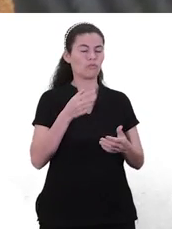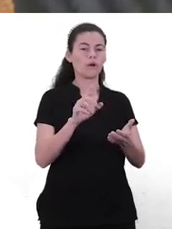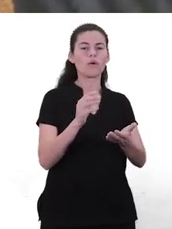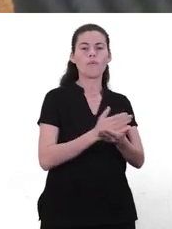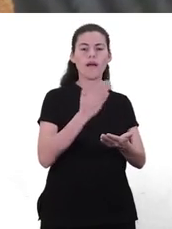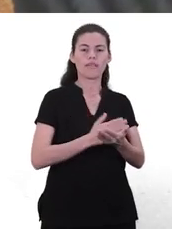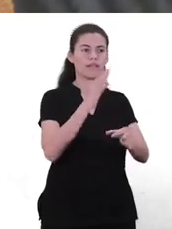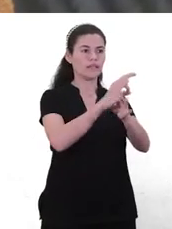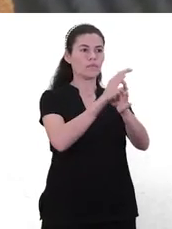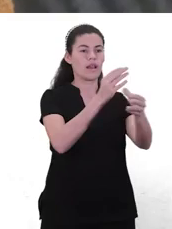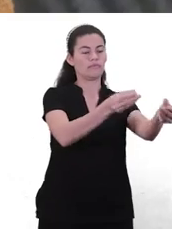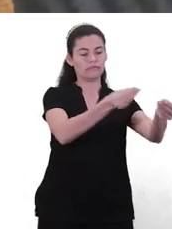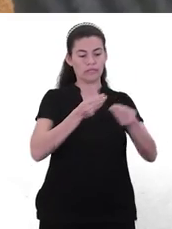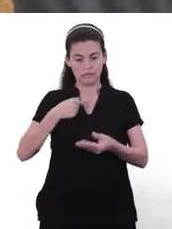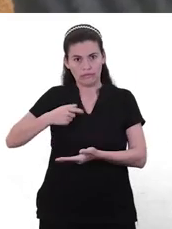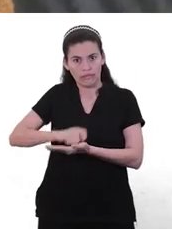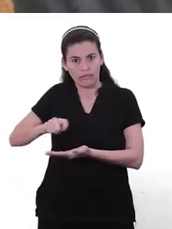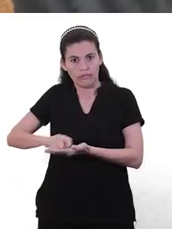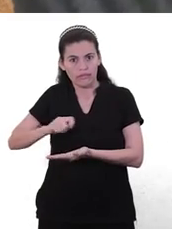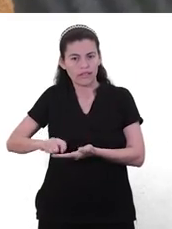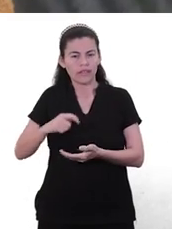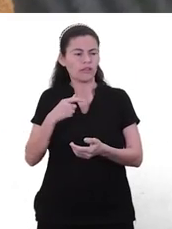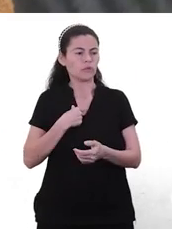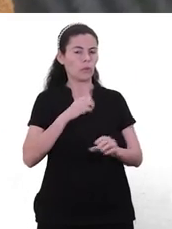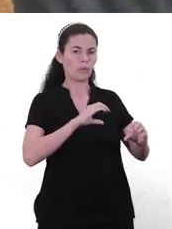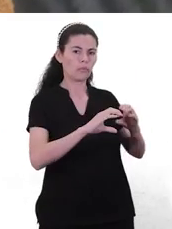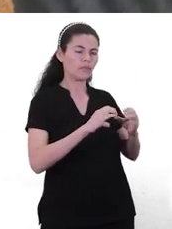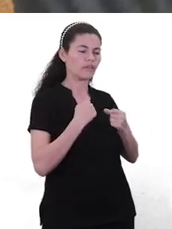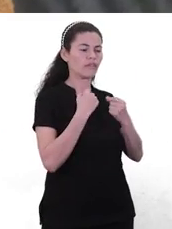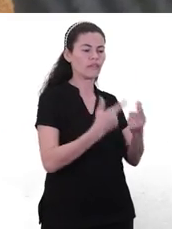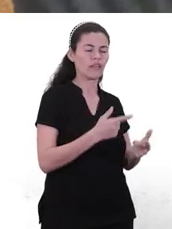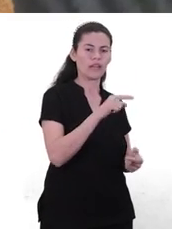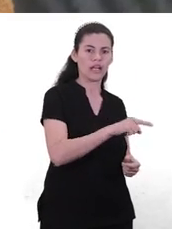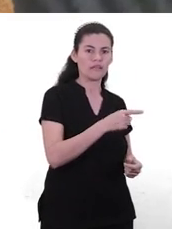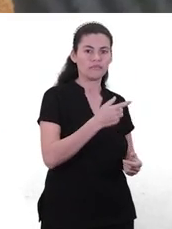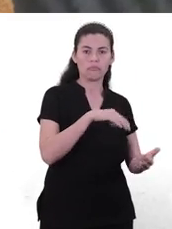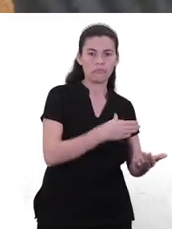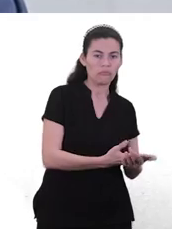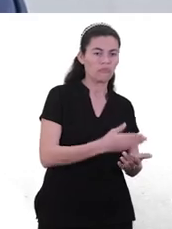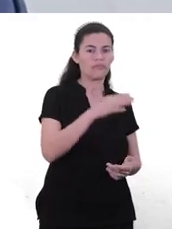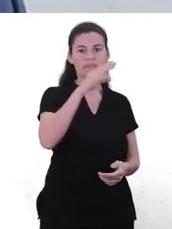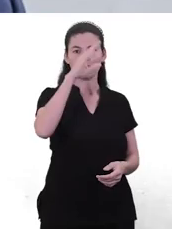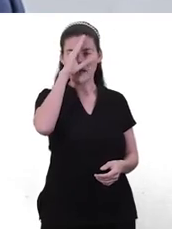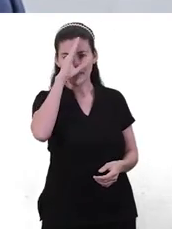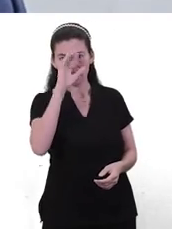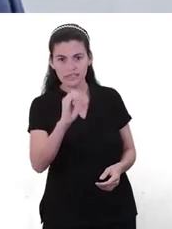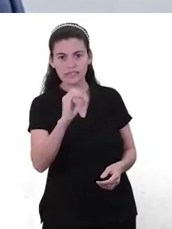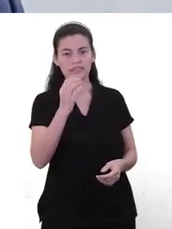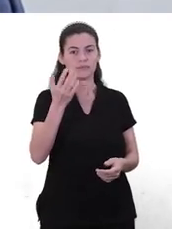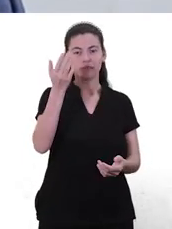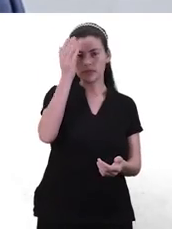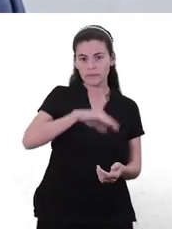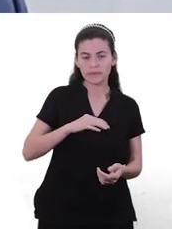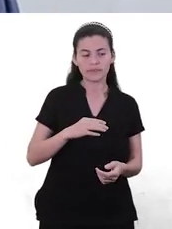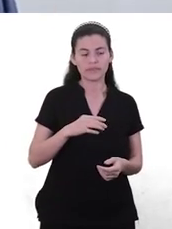¿qué será que él escucha? ¿Él escucha a mamá le sale mejor, a mí no me va a salir, ¿verdad? Si la profesora dice, está bien